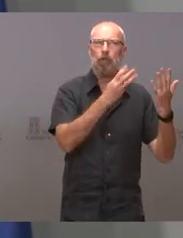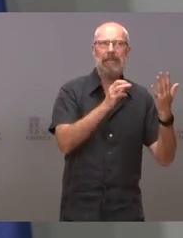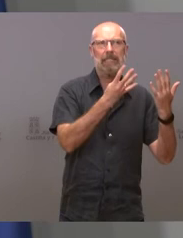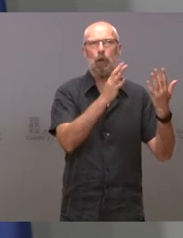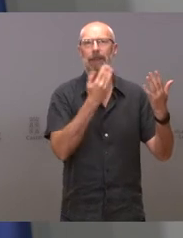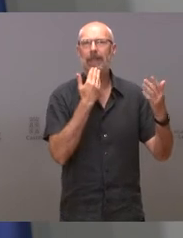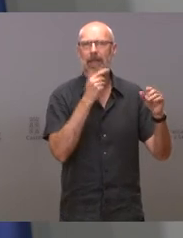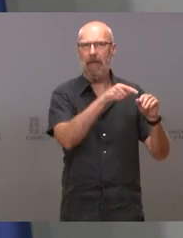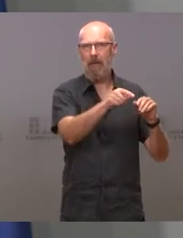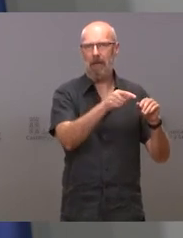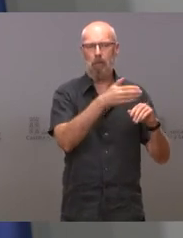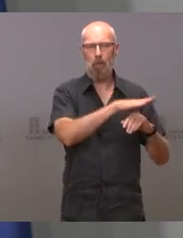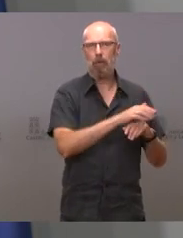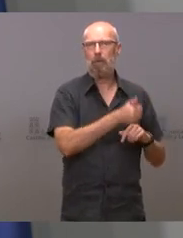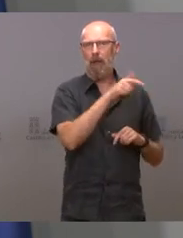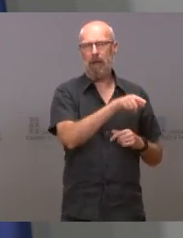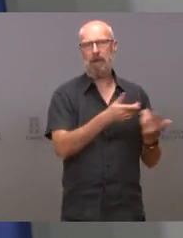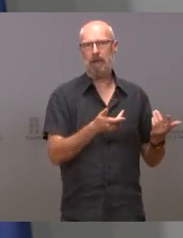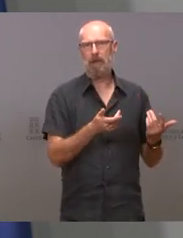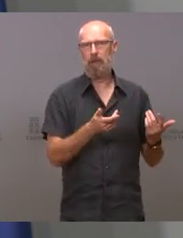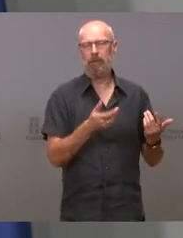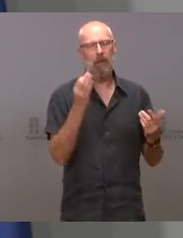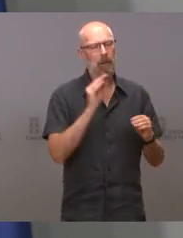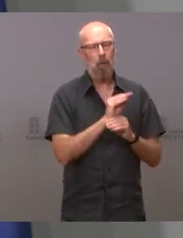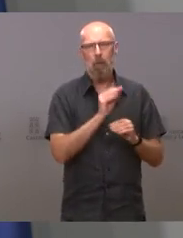Tenemos que mantener el cuidado con ellos.